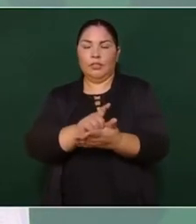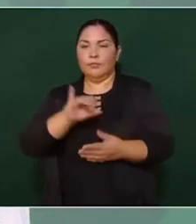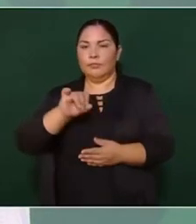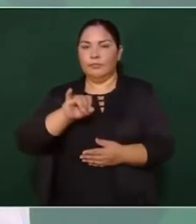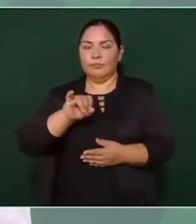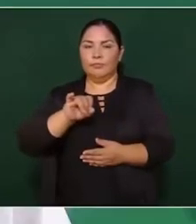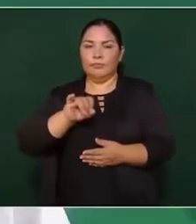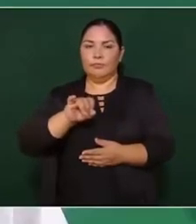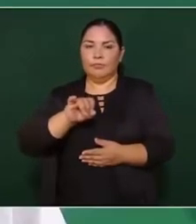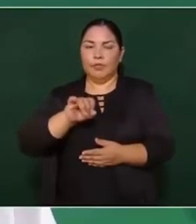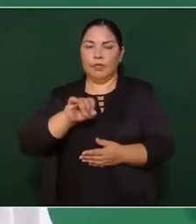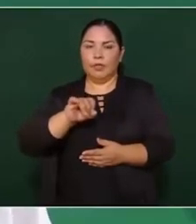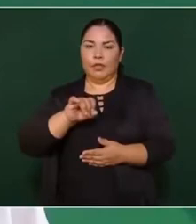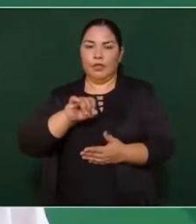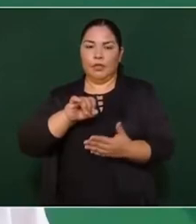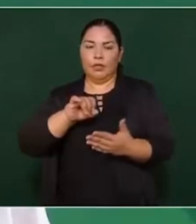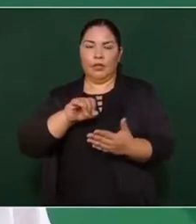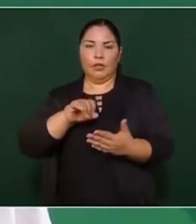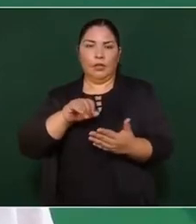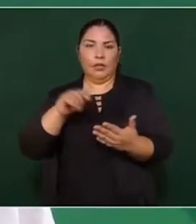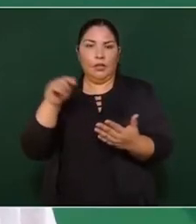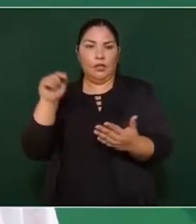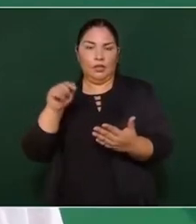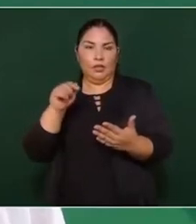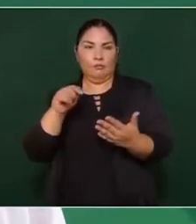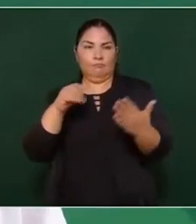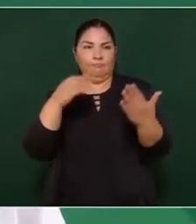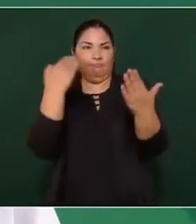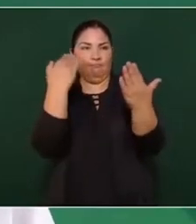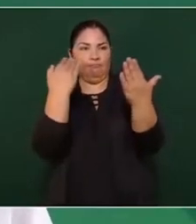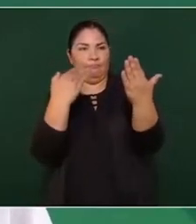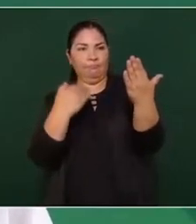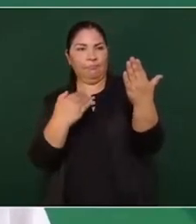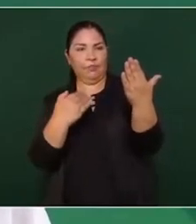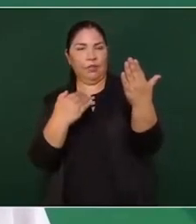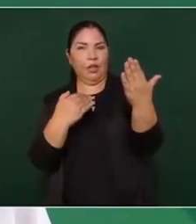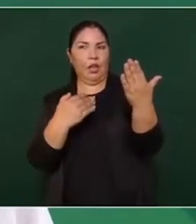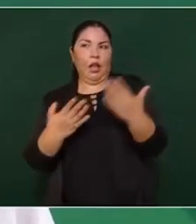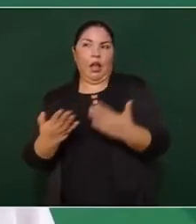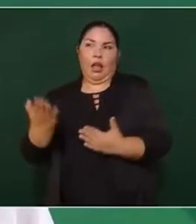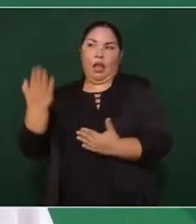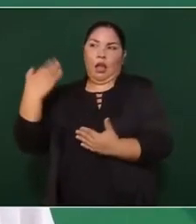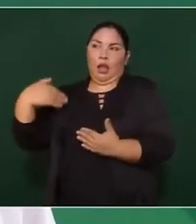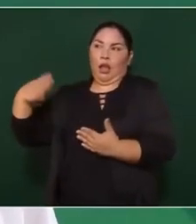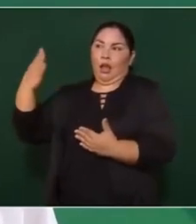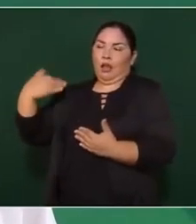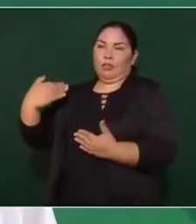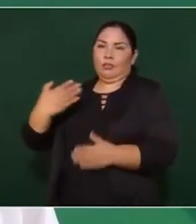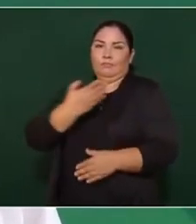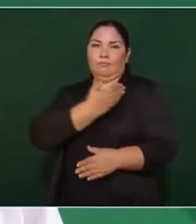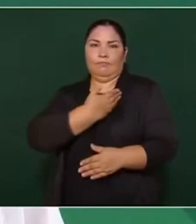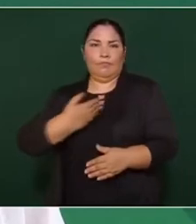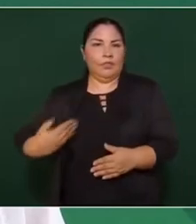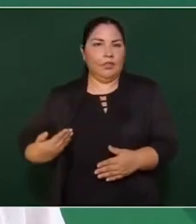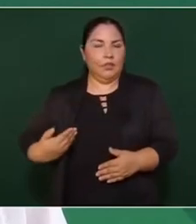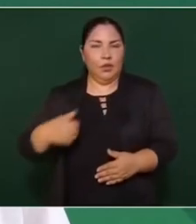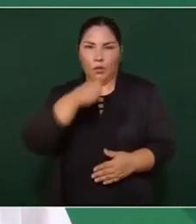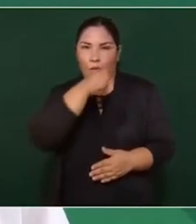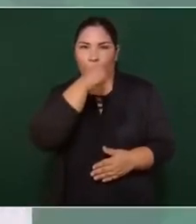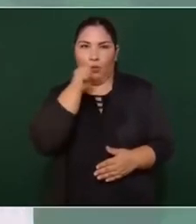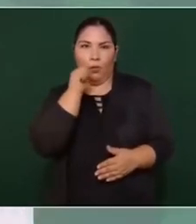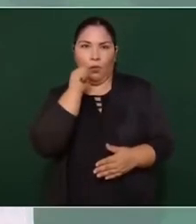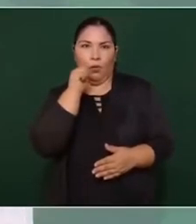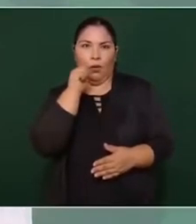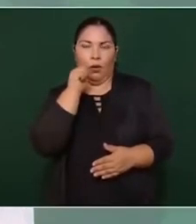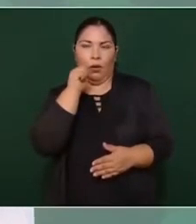Esto viene de la época del presidente Juárez, de